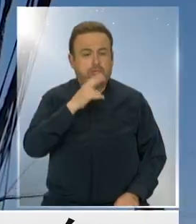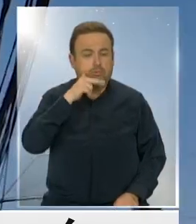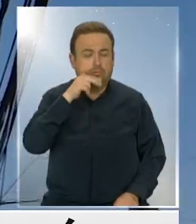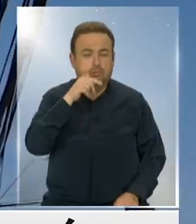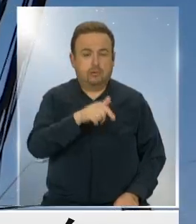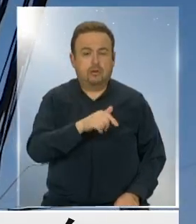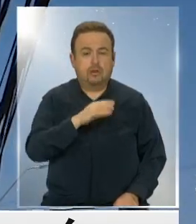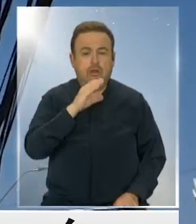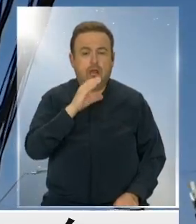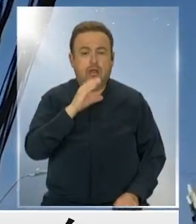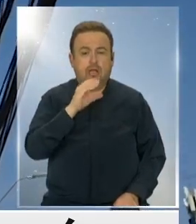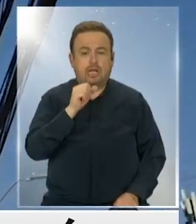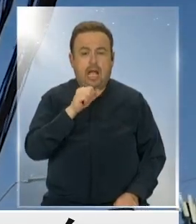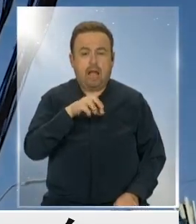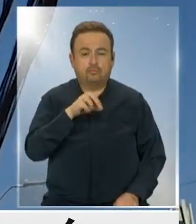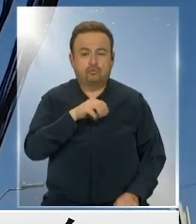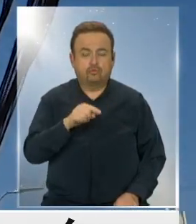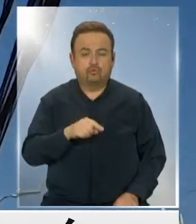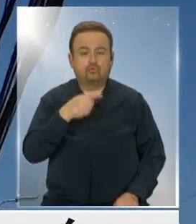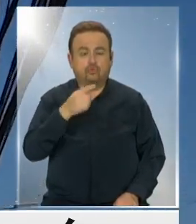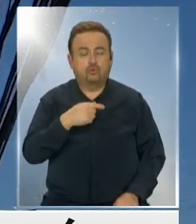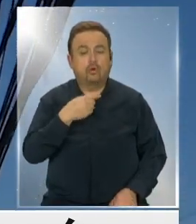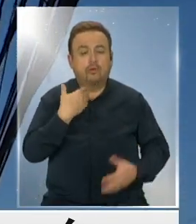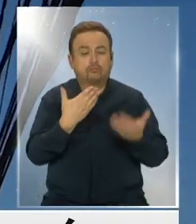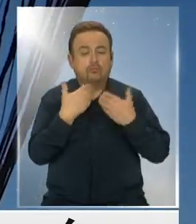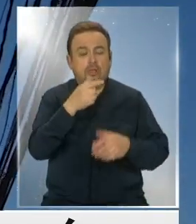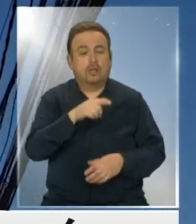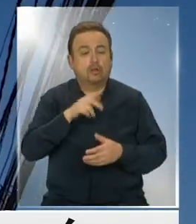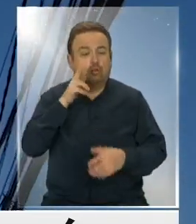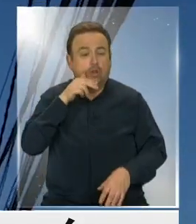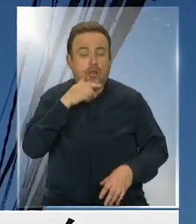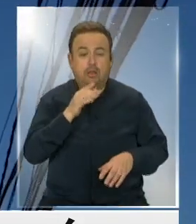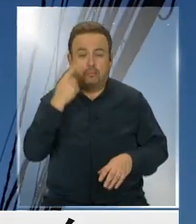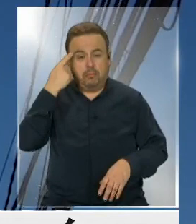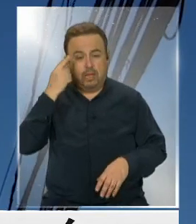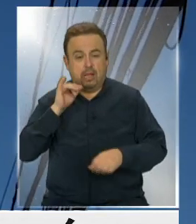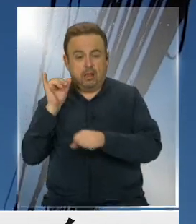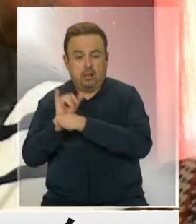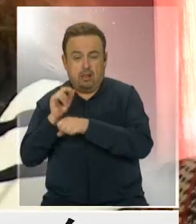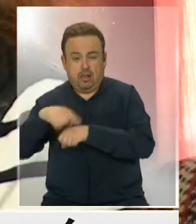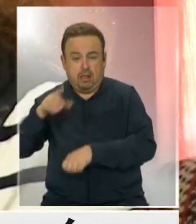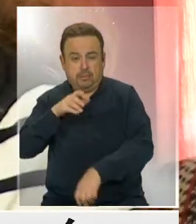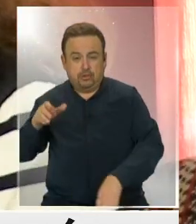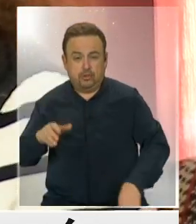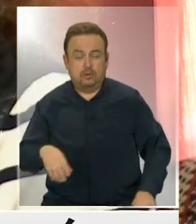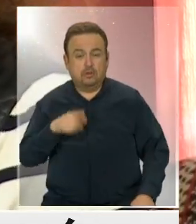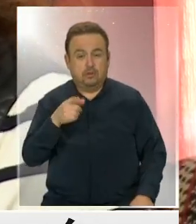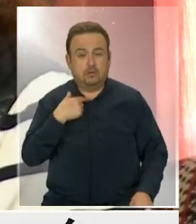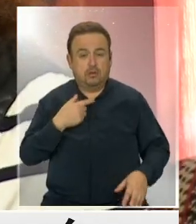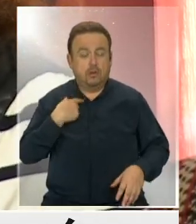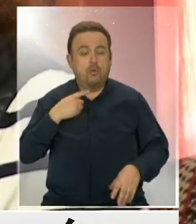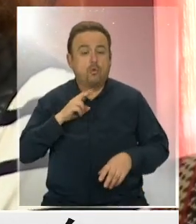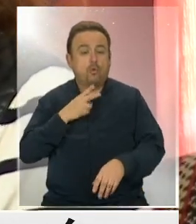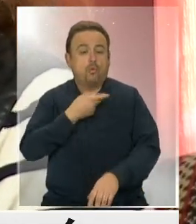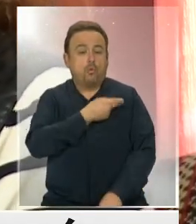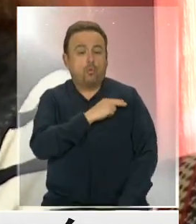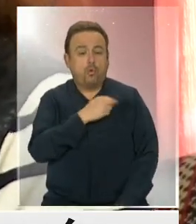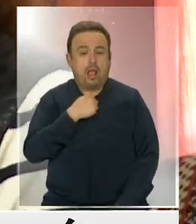Camus, me hice presente para hablar con el notario pensando que podía haber sido una estafa de parte de las personas, de mis cuñados.